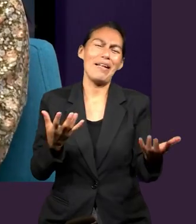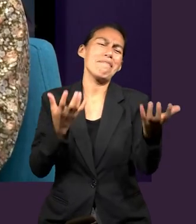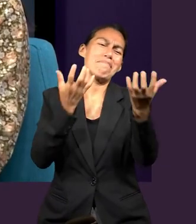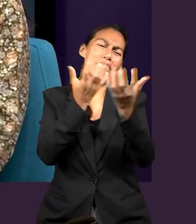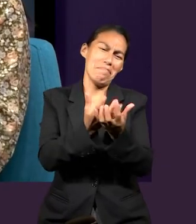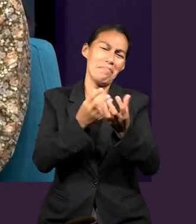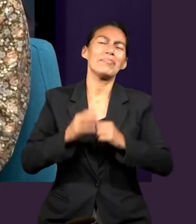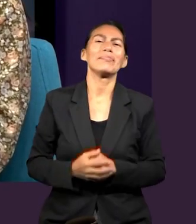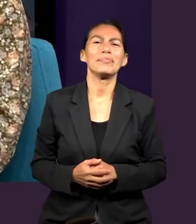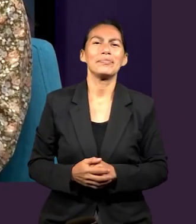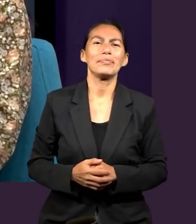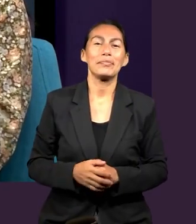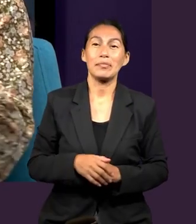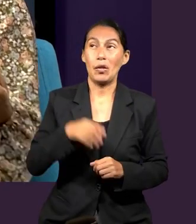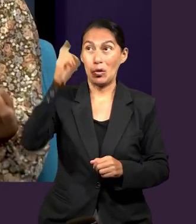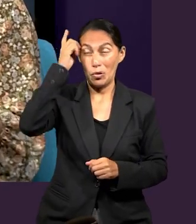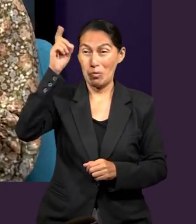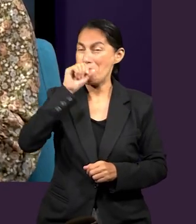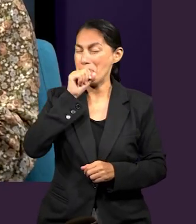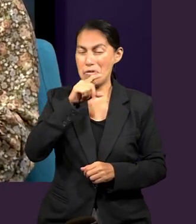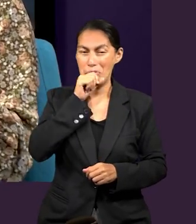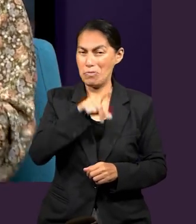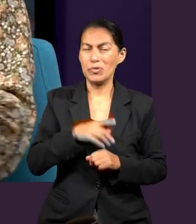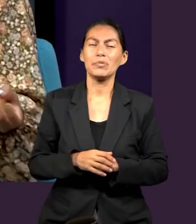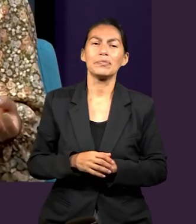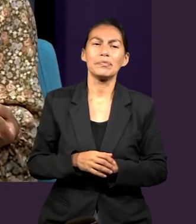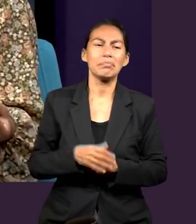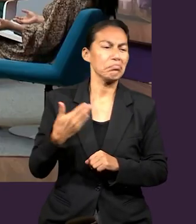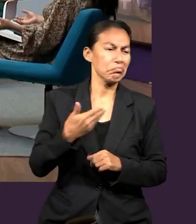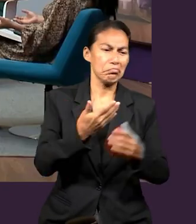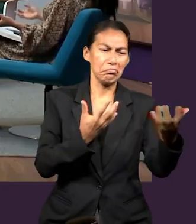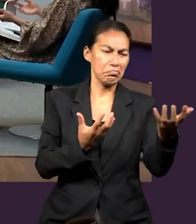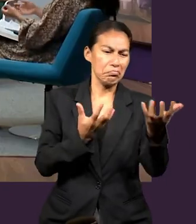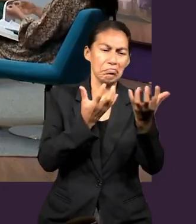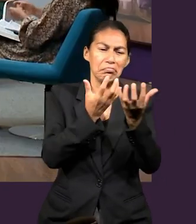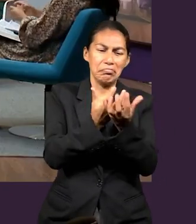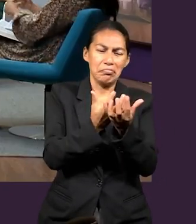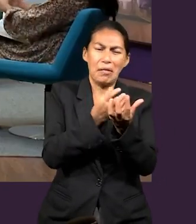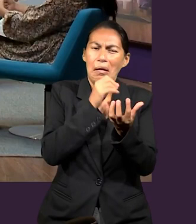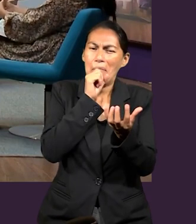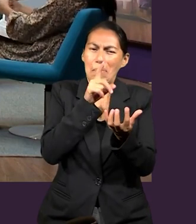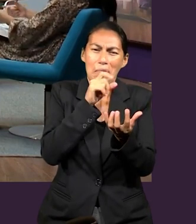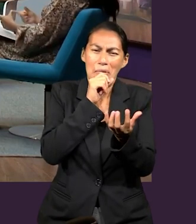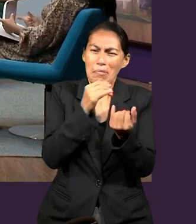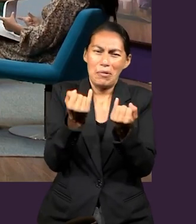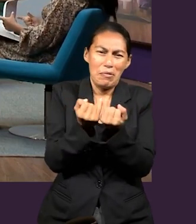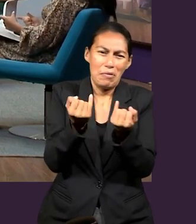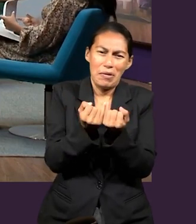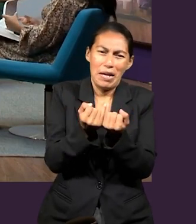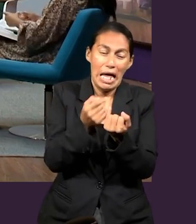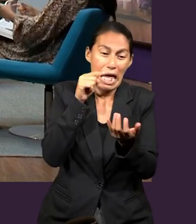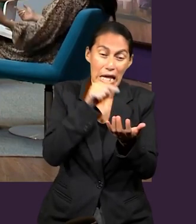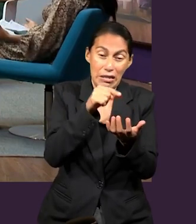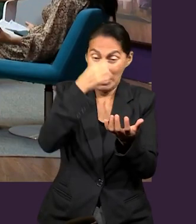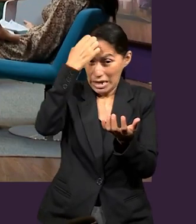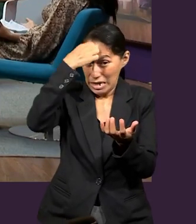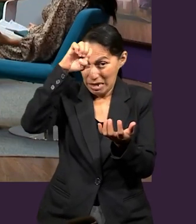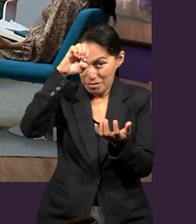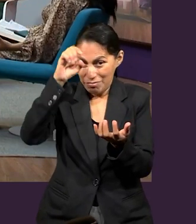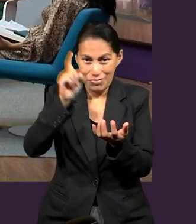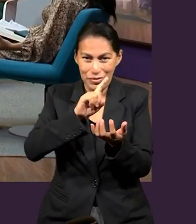ahora un nuevo comienzo de decir, son ciudadanos del mismo pueblo, tienen el mismo pasaporte, ya no